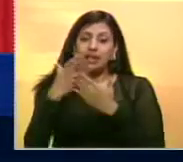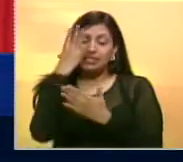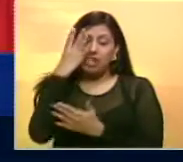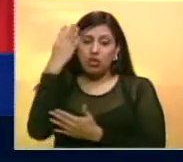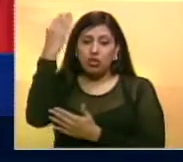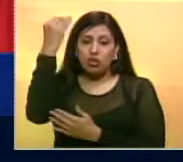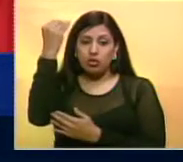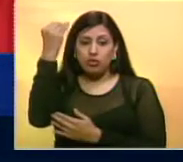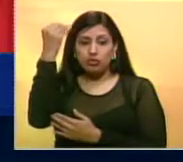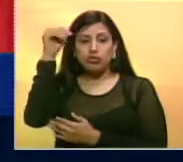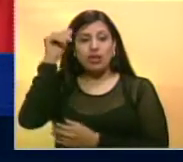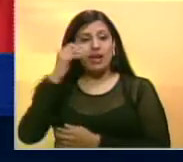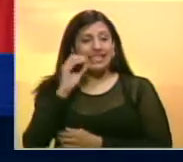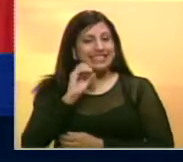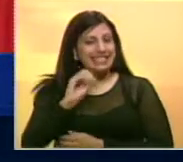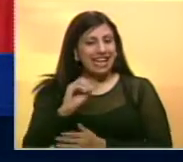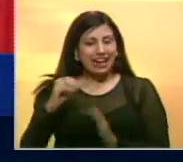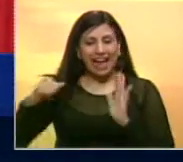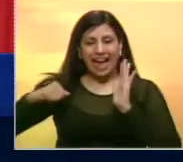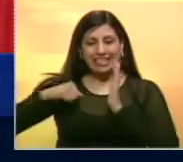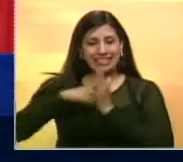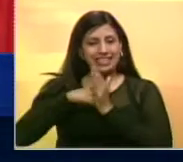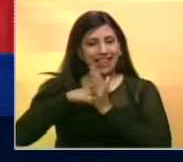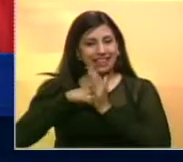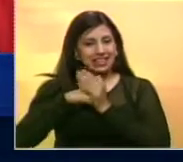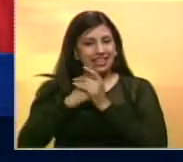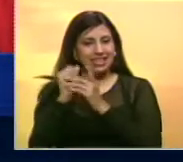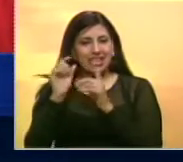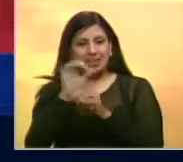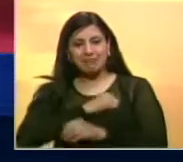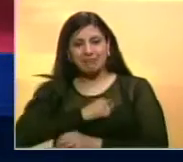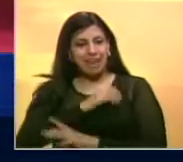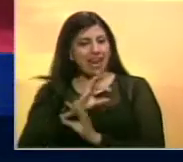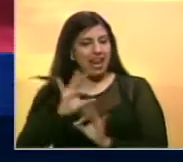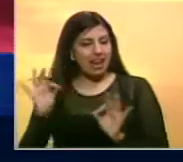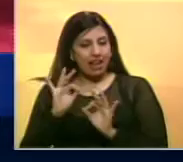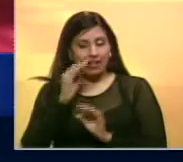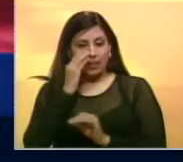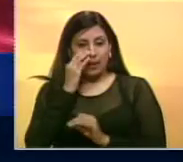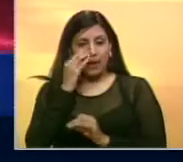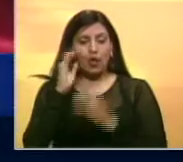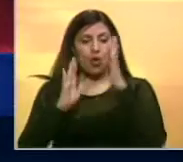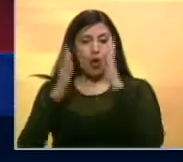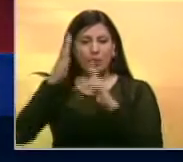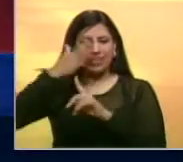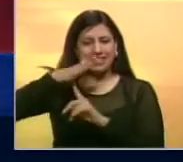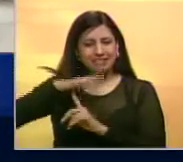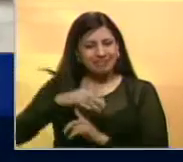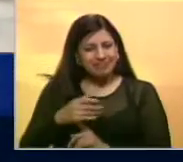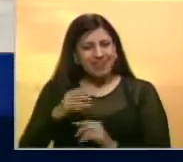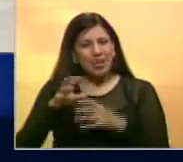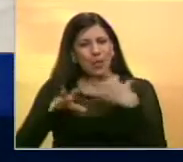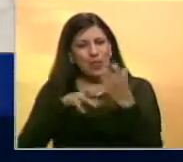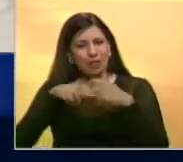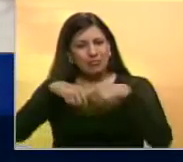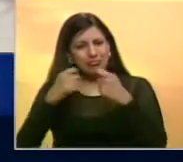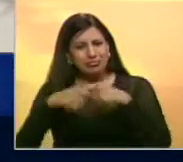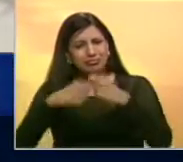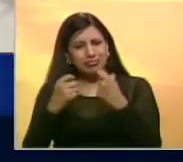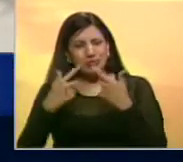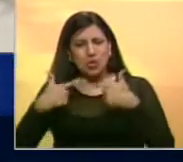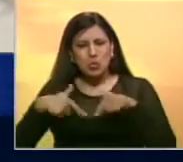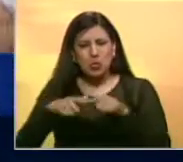Dios cero accidentes de tránsito que lamentar Con relación a las fallas técnicas que el sistema del organismo ha